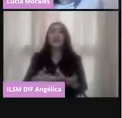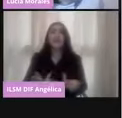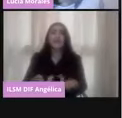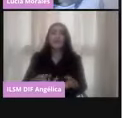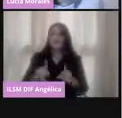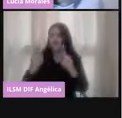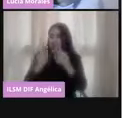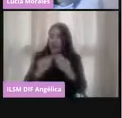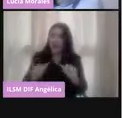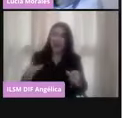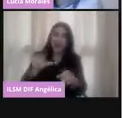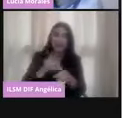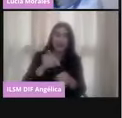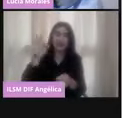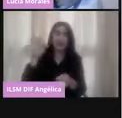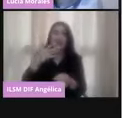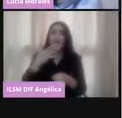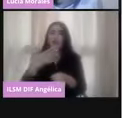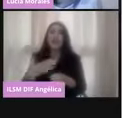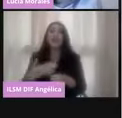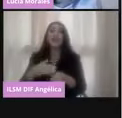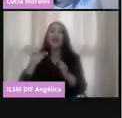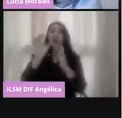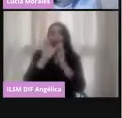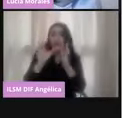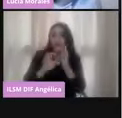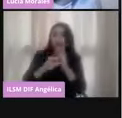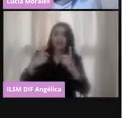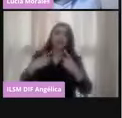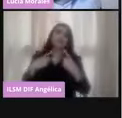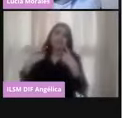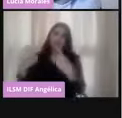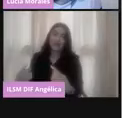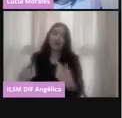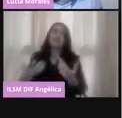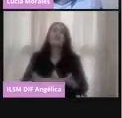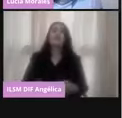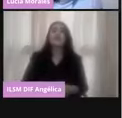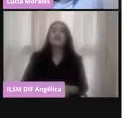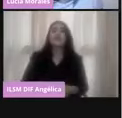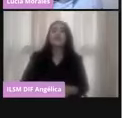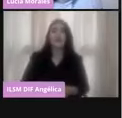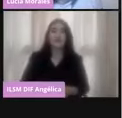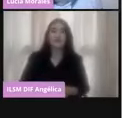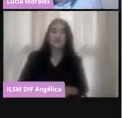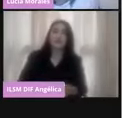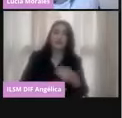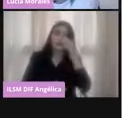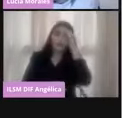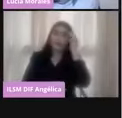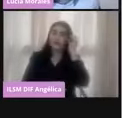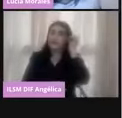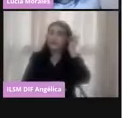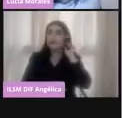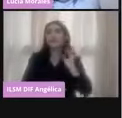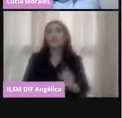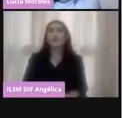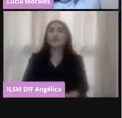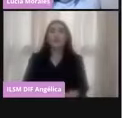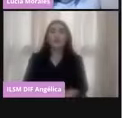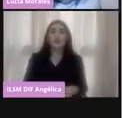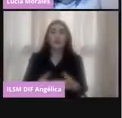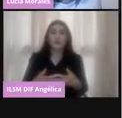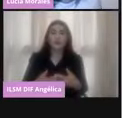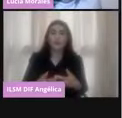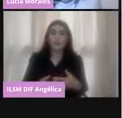ejercer las funciones que la Constitución otorga en los procesos electorales también, locales. En fin, además de